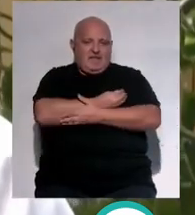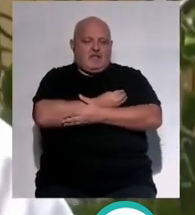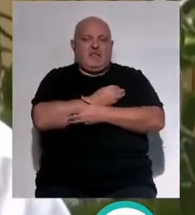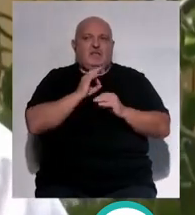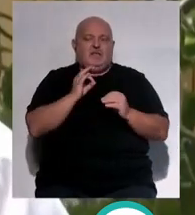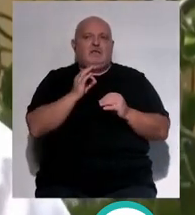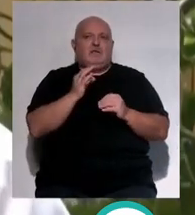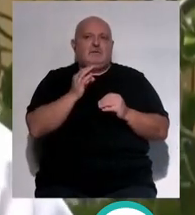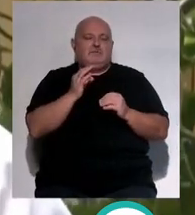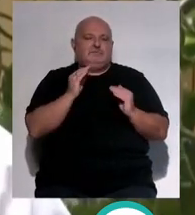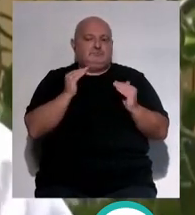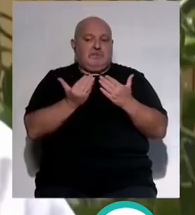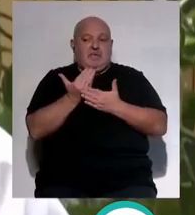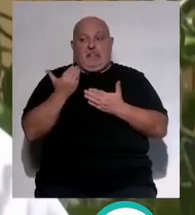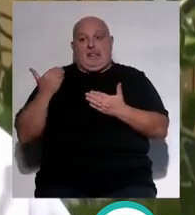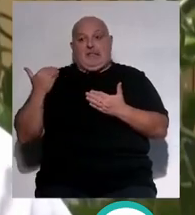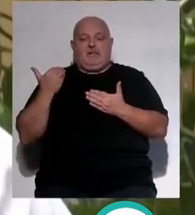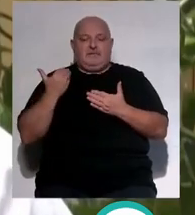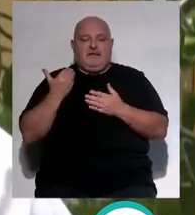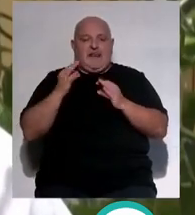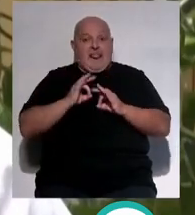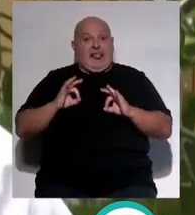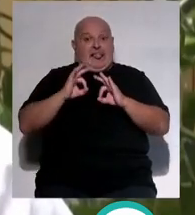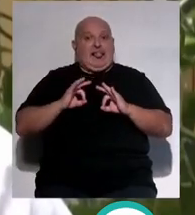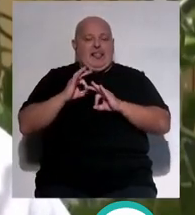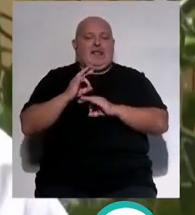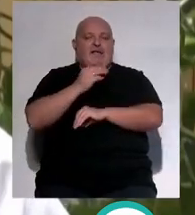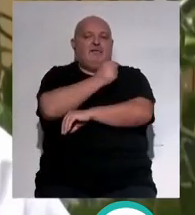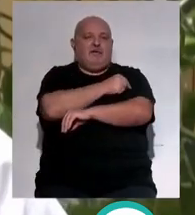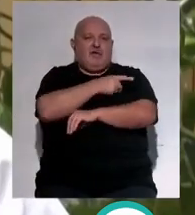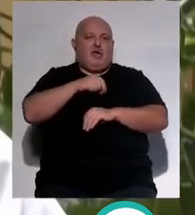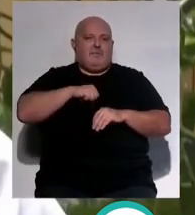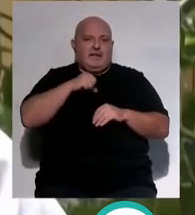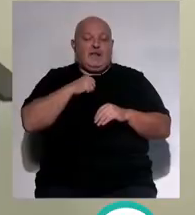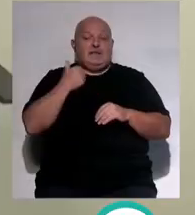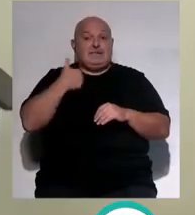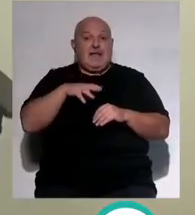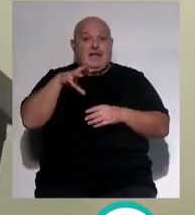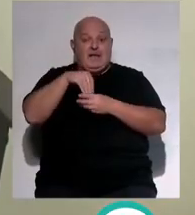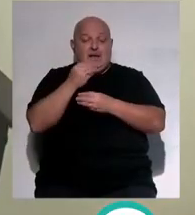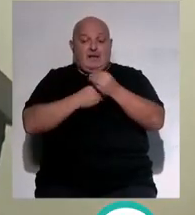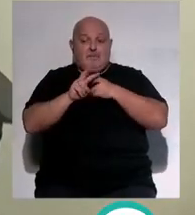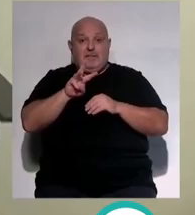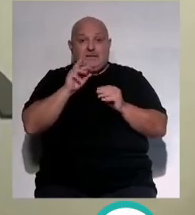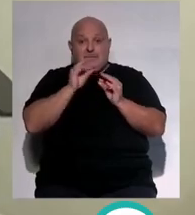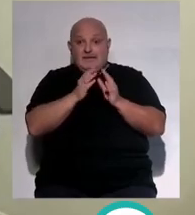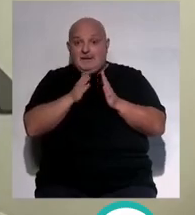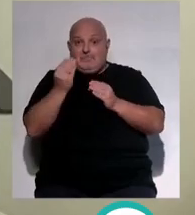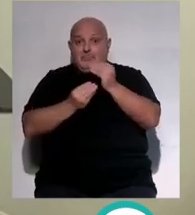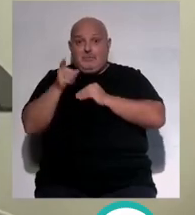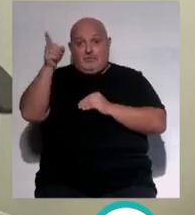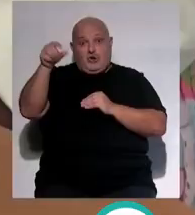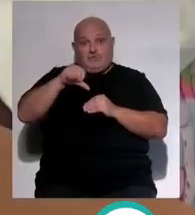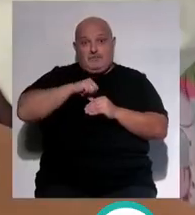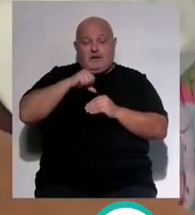nacido en estos días atrás, que no hayan sido vacunados en el hospital. Todos los que hayan nacido a partir del 23 de septiembre, si los padres